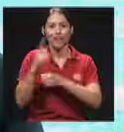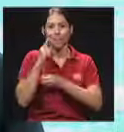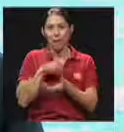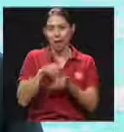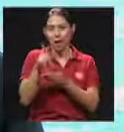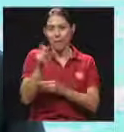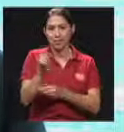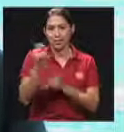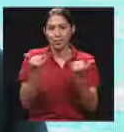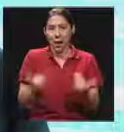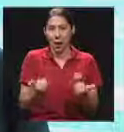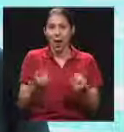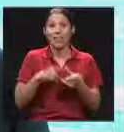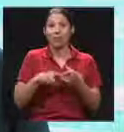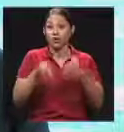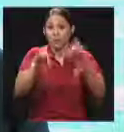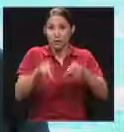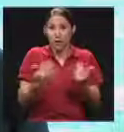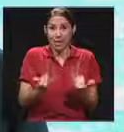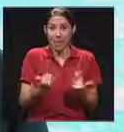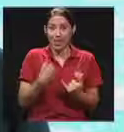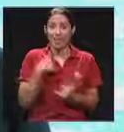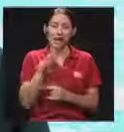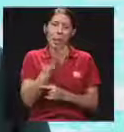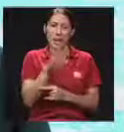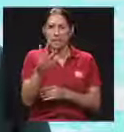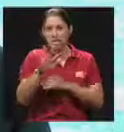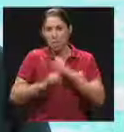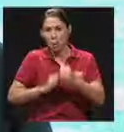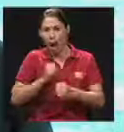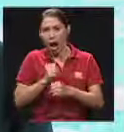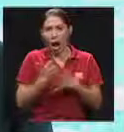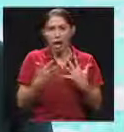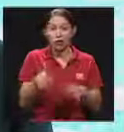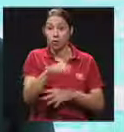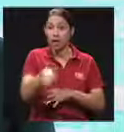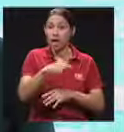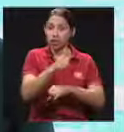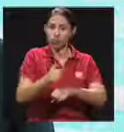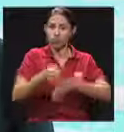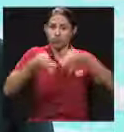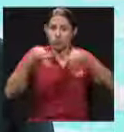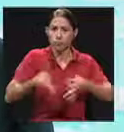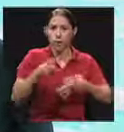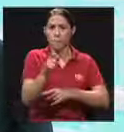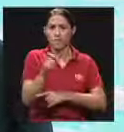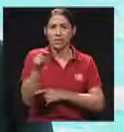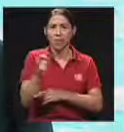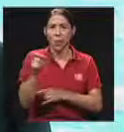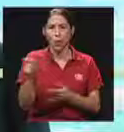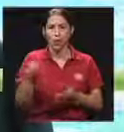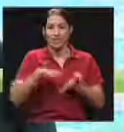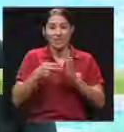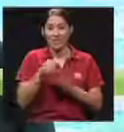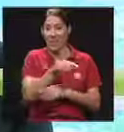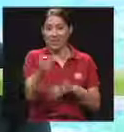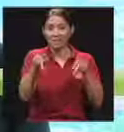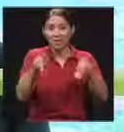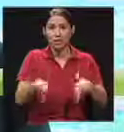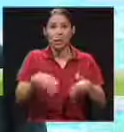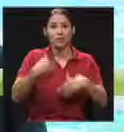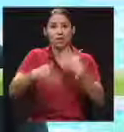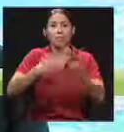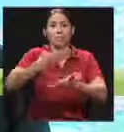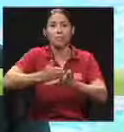pero lo estamos hablando es que las personas que están en ese tramo de 45 años a que consoliden pensión, muchos de ellos van a consolidar antes de los 55 años, o estas